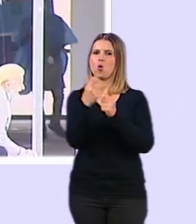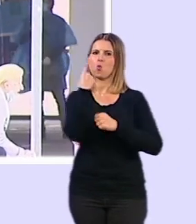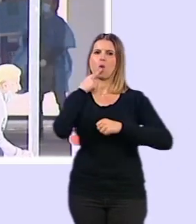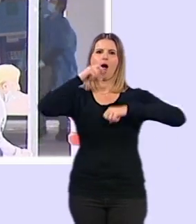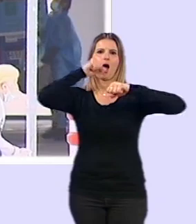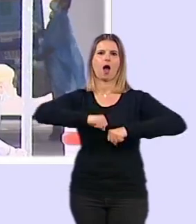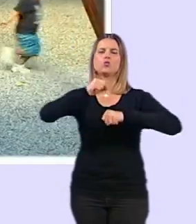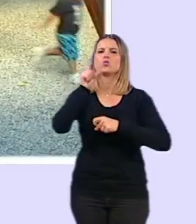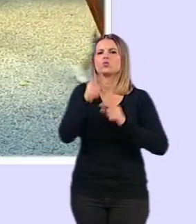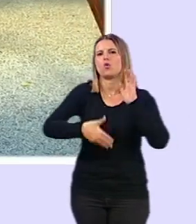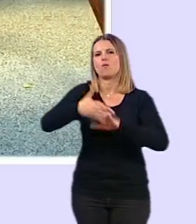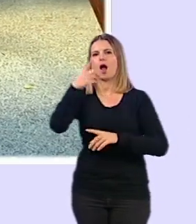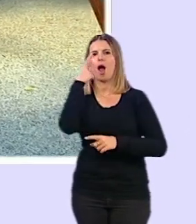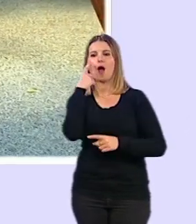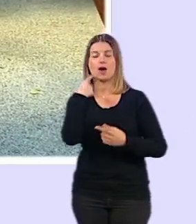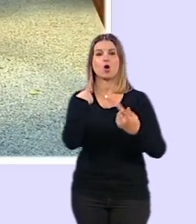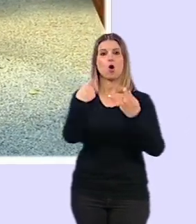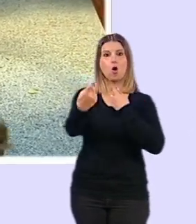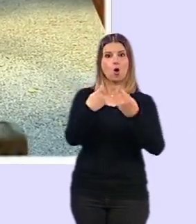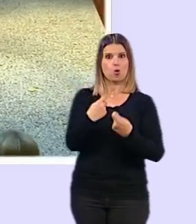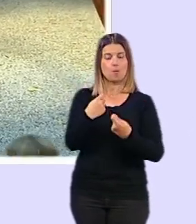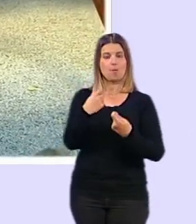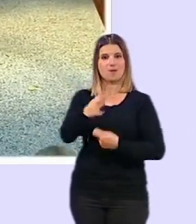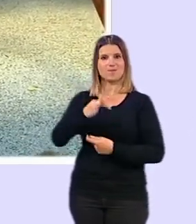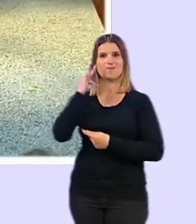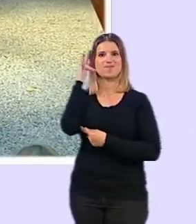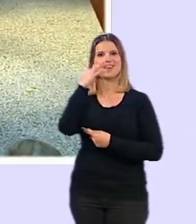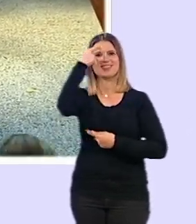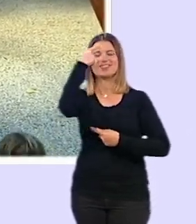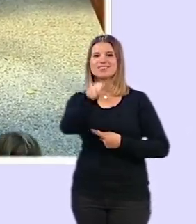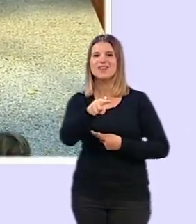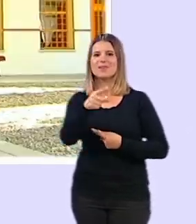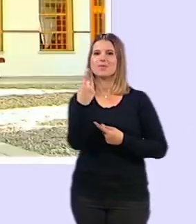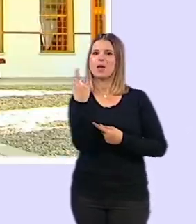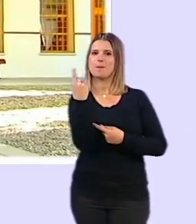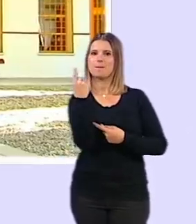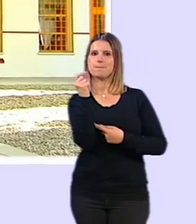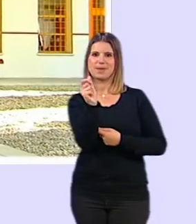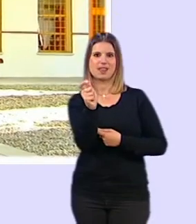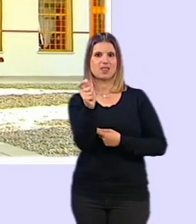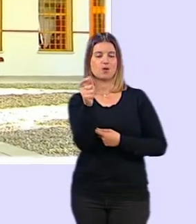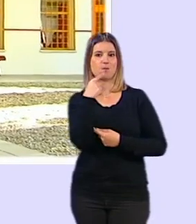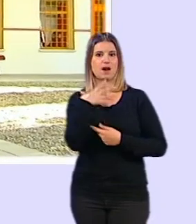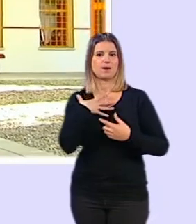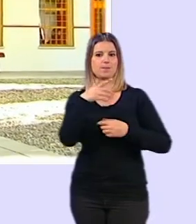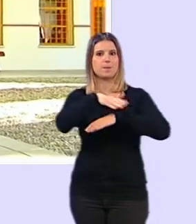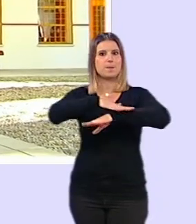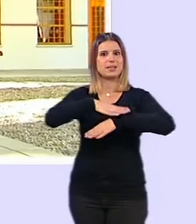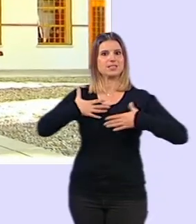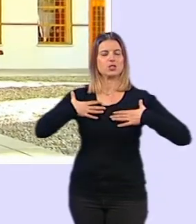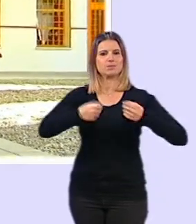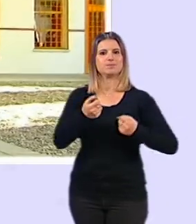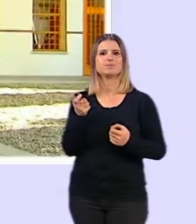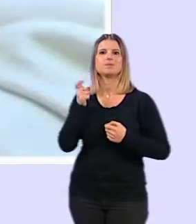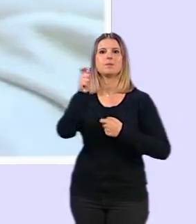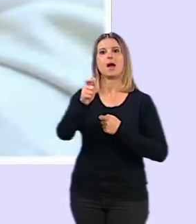solamente al banco y a la compra. Además, ya se conoce el precio al que Sanidad ha fijado para